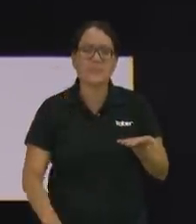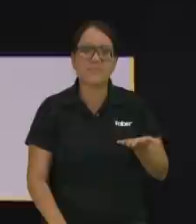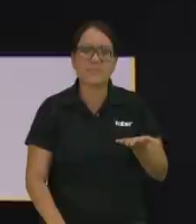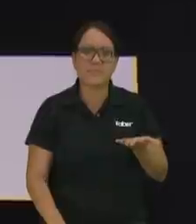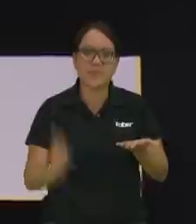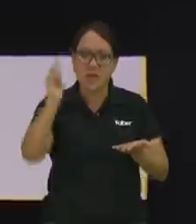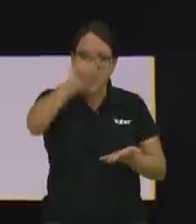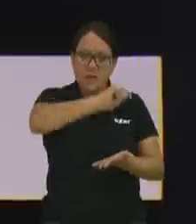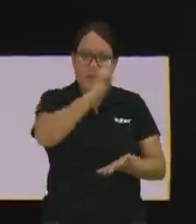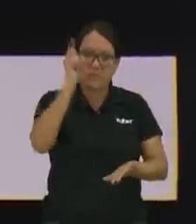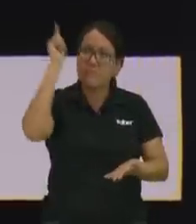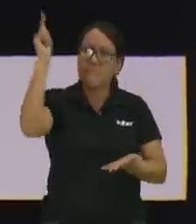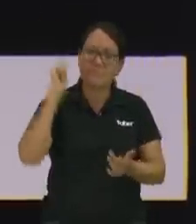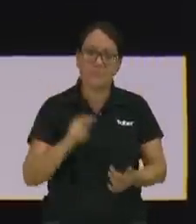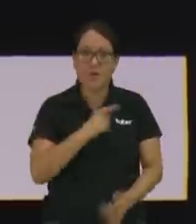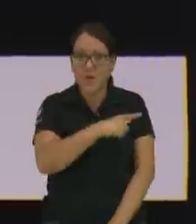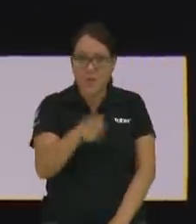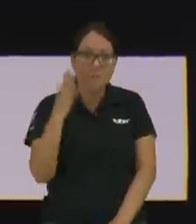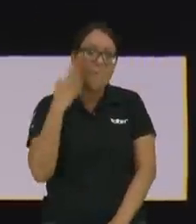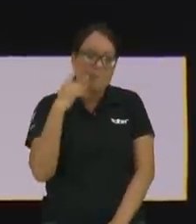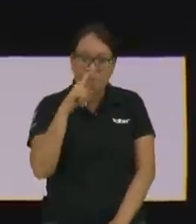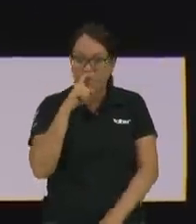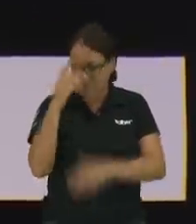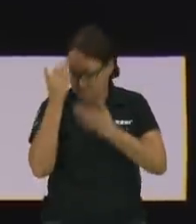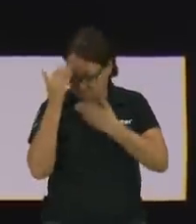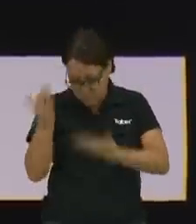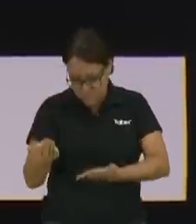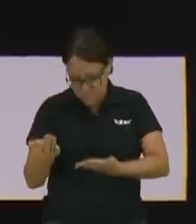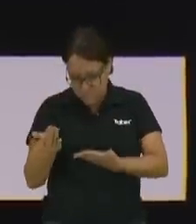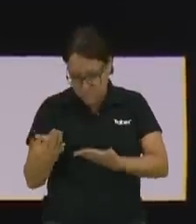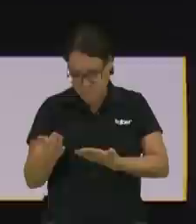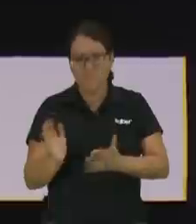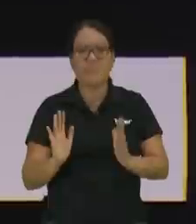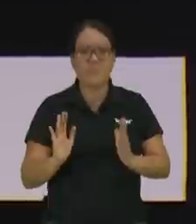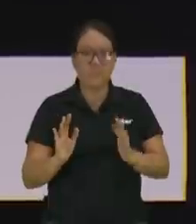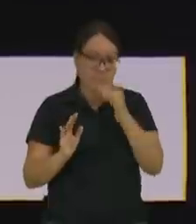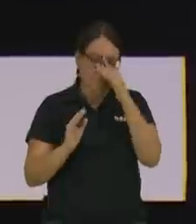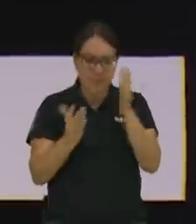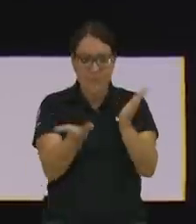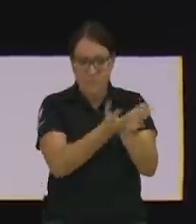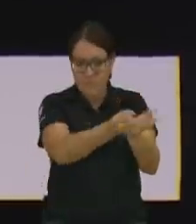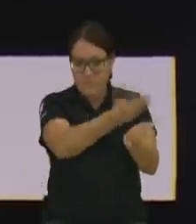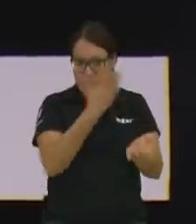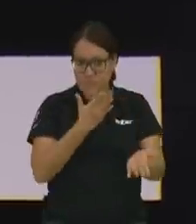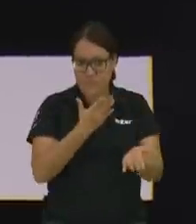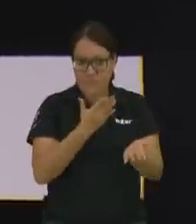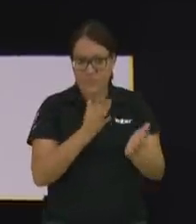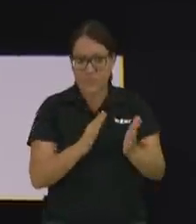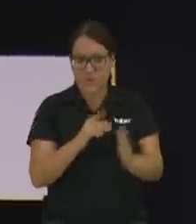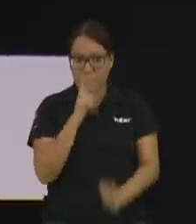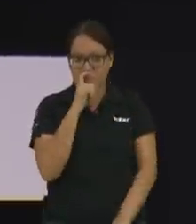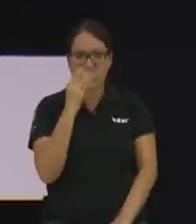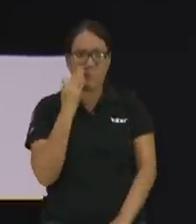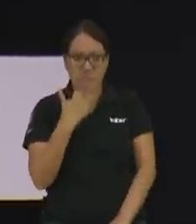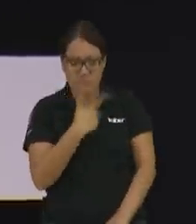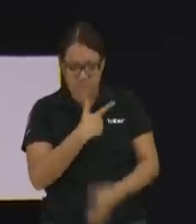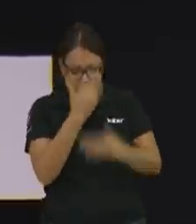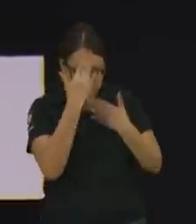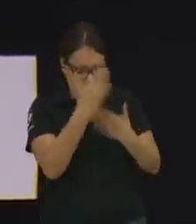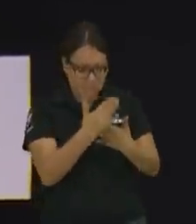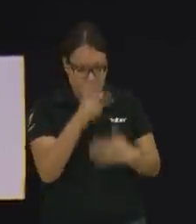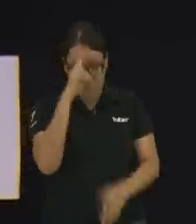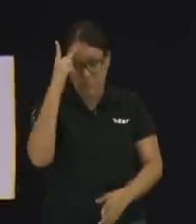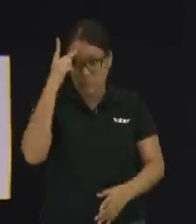gloria a Dios que estás honrando a tus papás y dice la Biblia que cuando los honramos nuestros días son